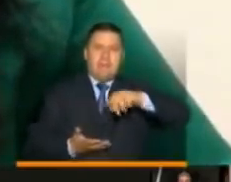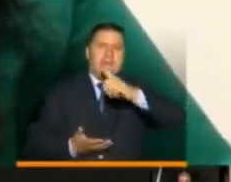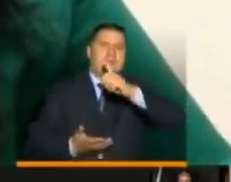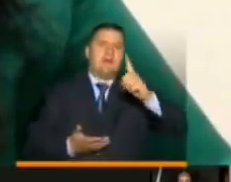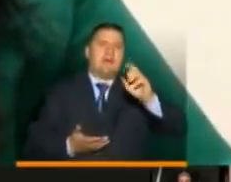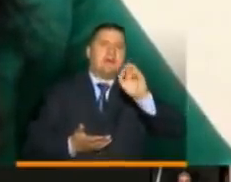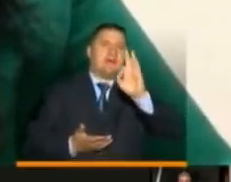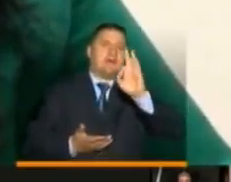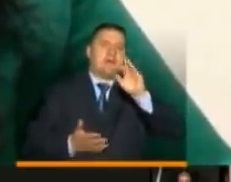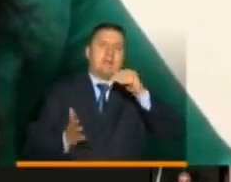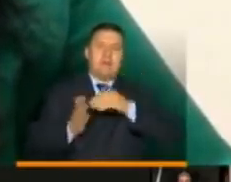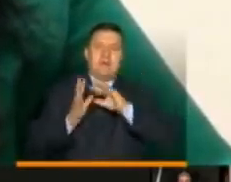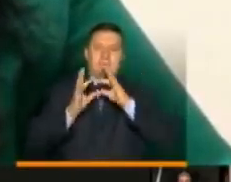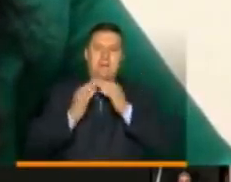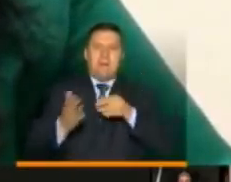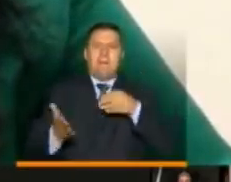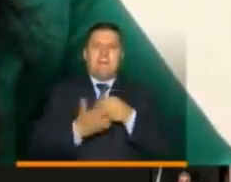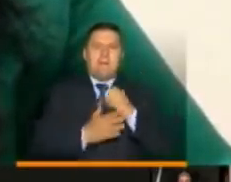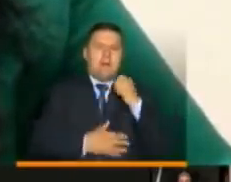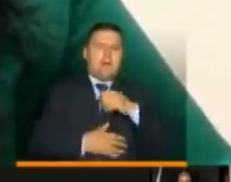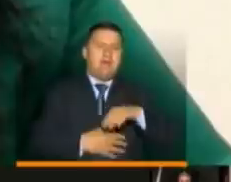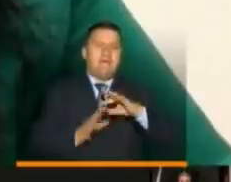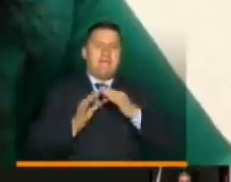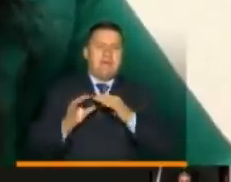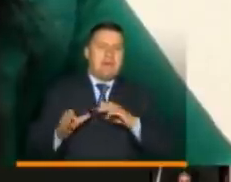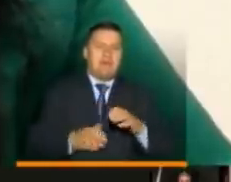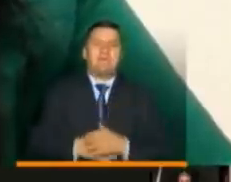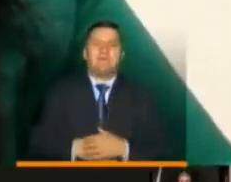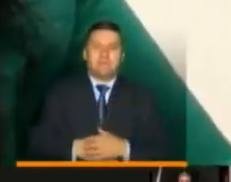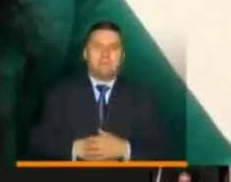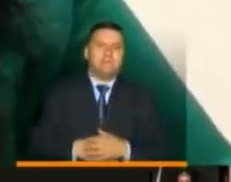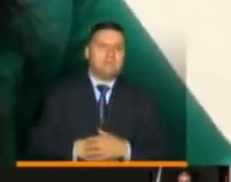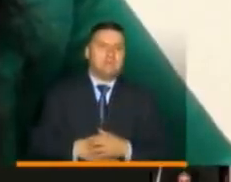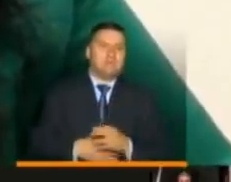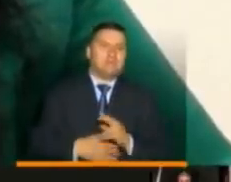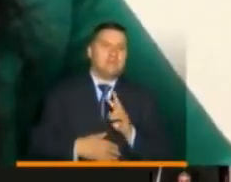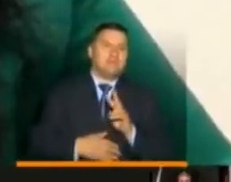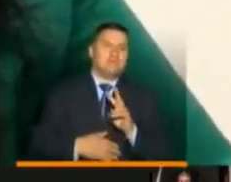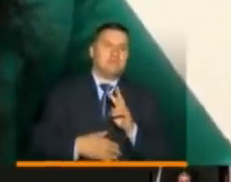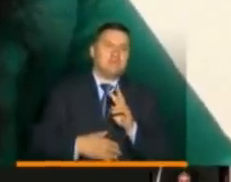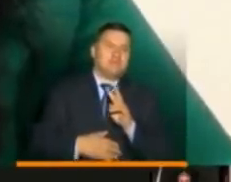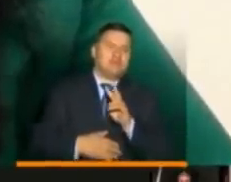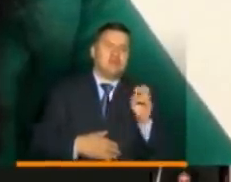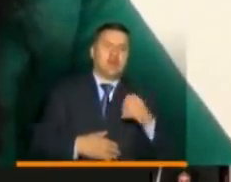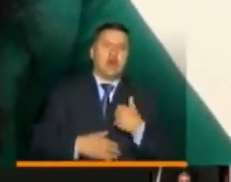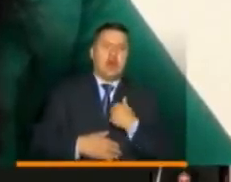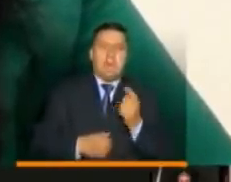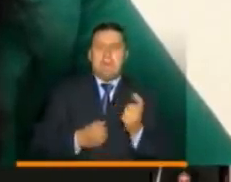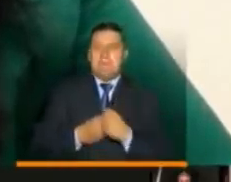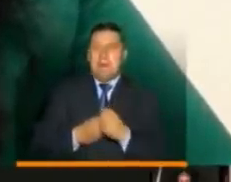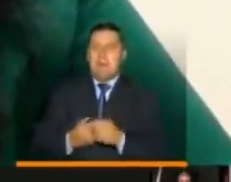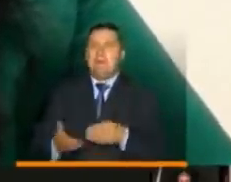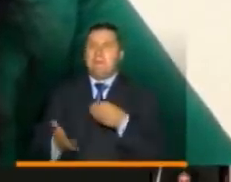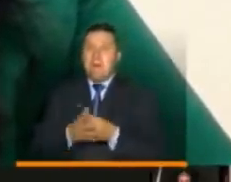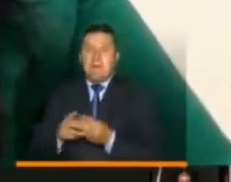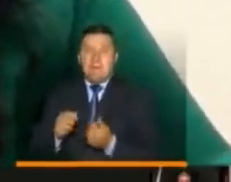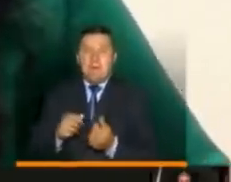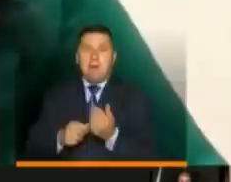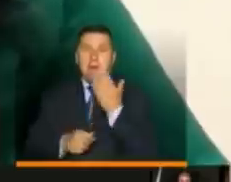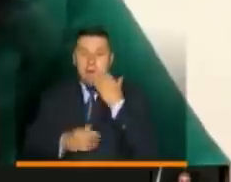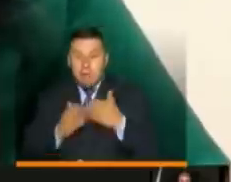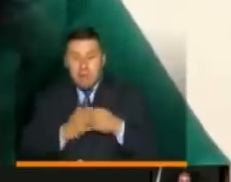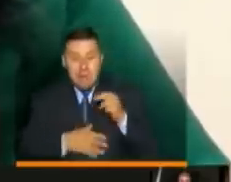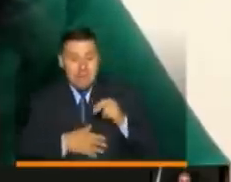103 mil familias van a ser beneficiadas por Familias en Acción y 20.200 jóvenes. Este pago irá desde el